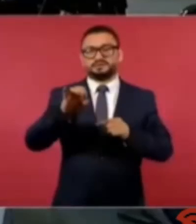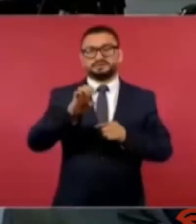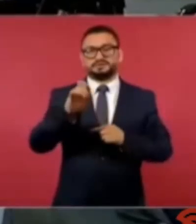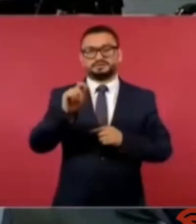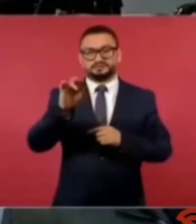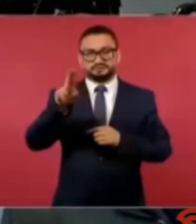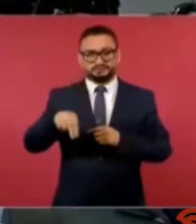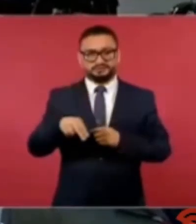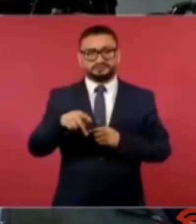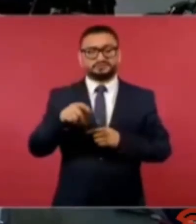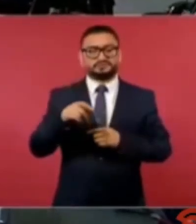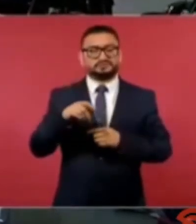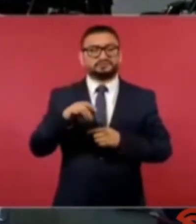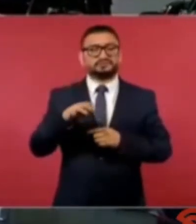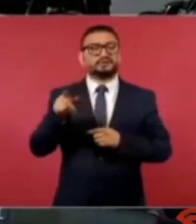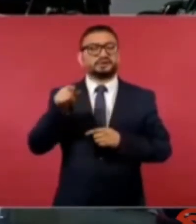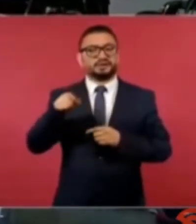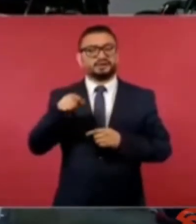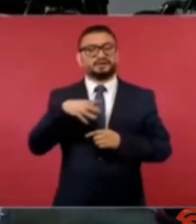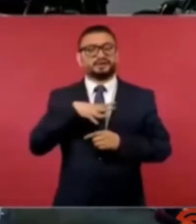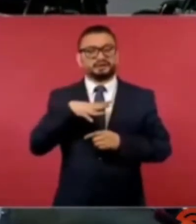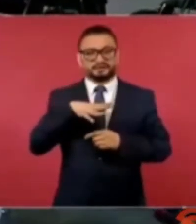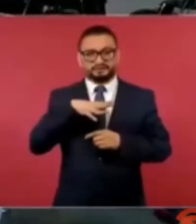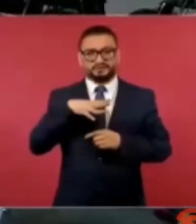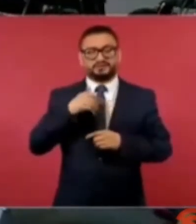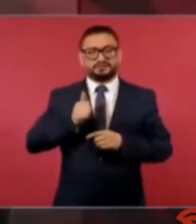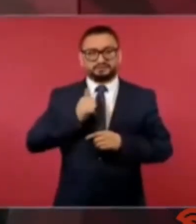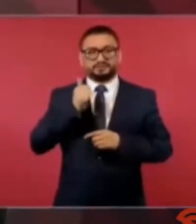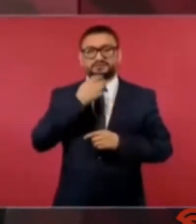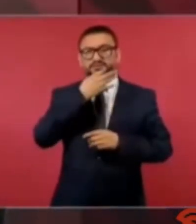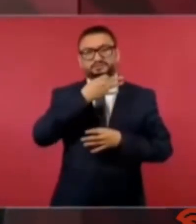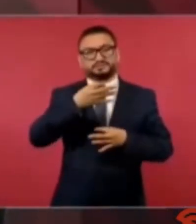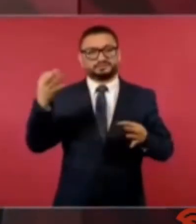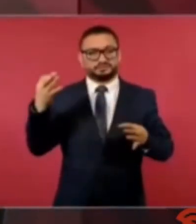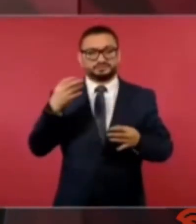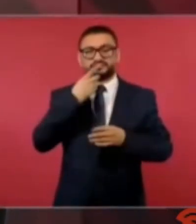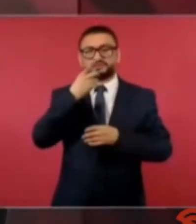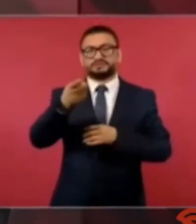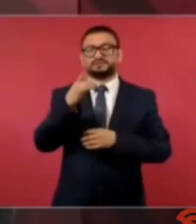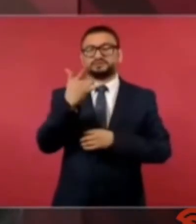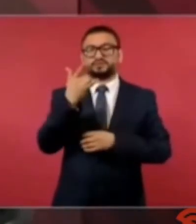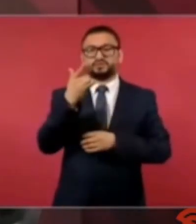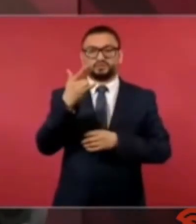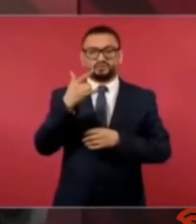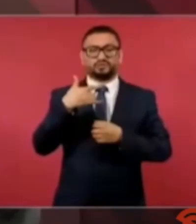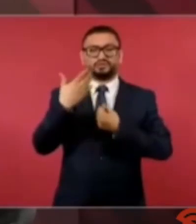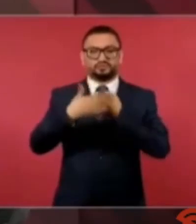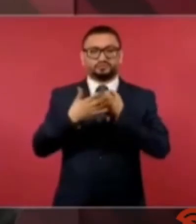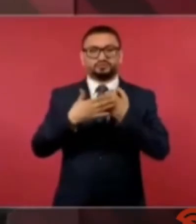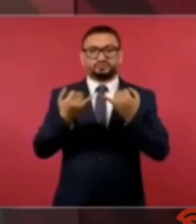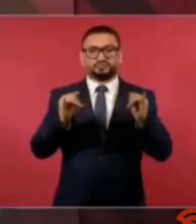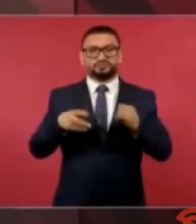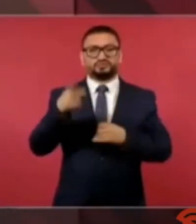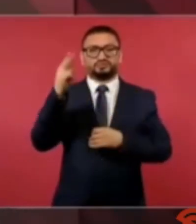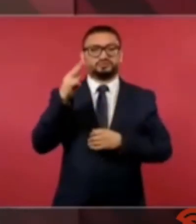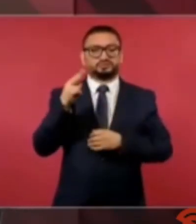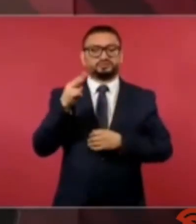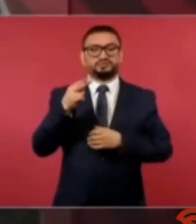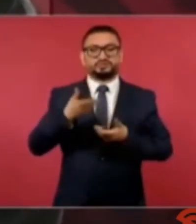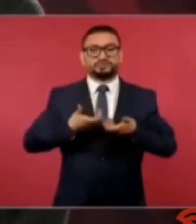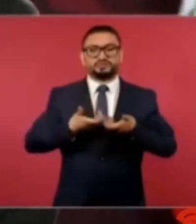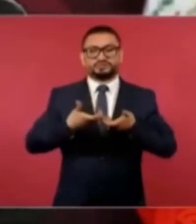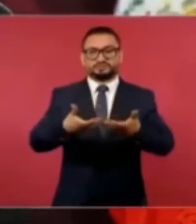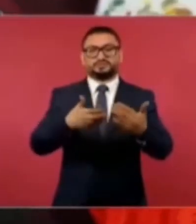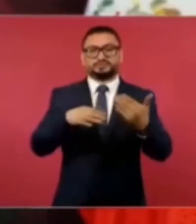se va a ampliar el camino y también aprovecho para decirles que en julio vamos a inaugurar el camino